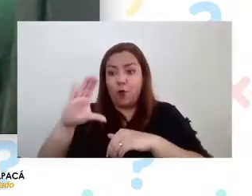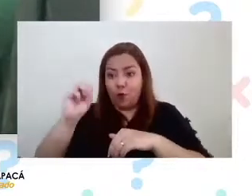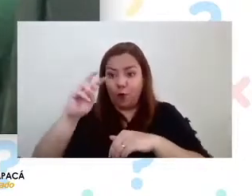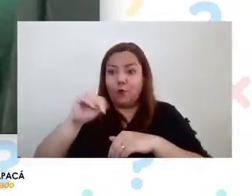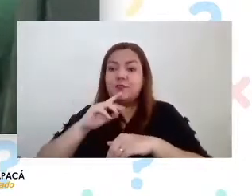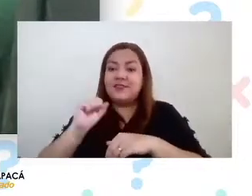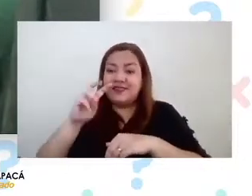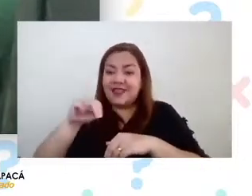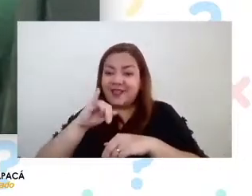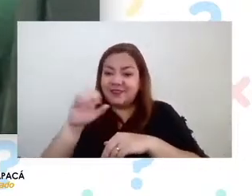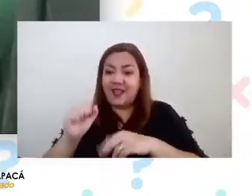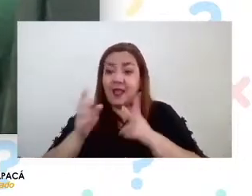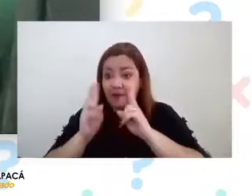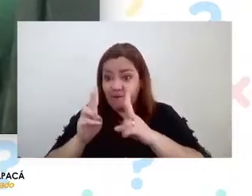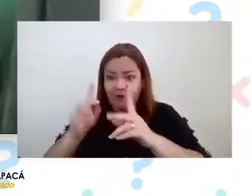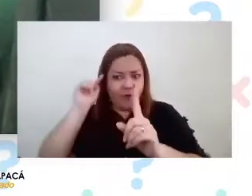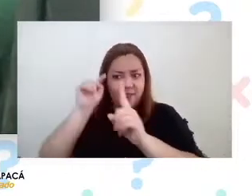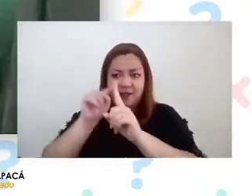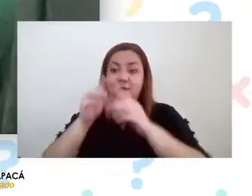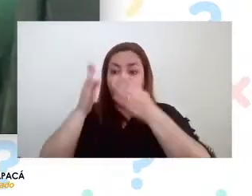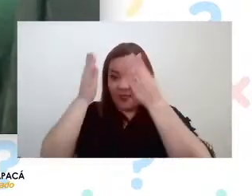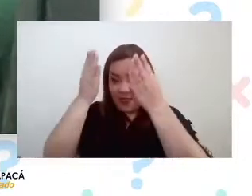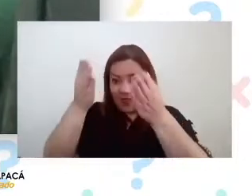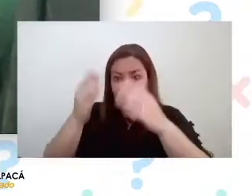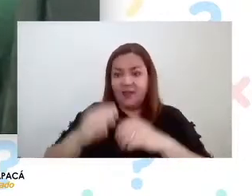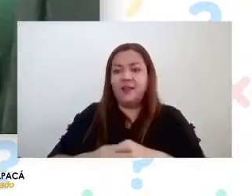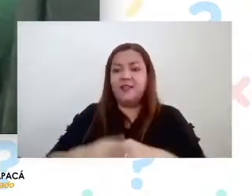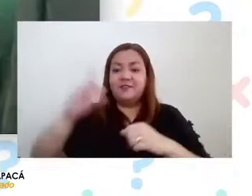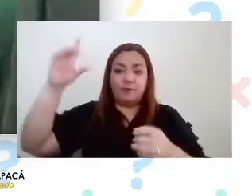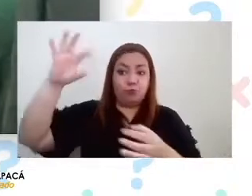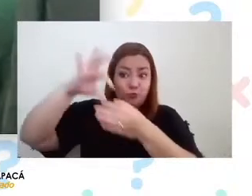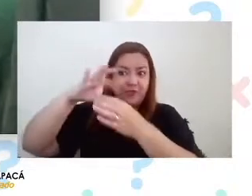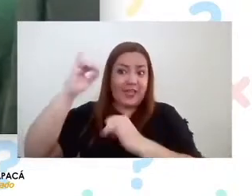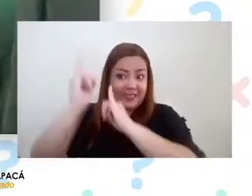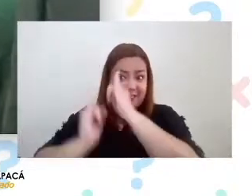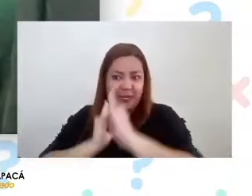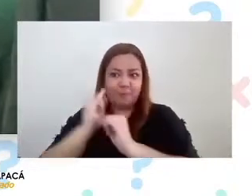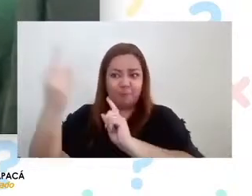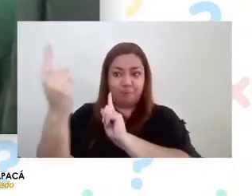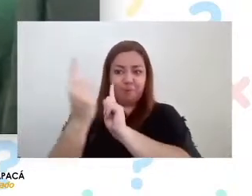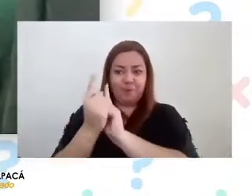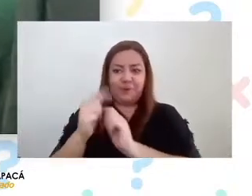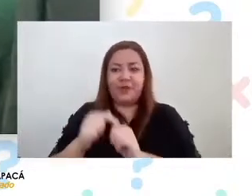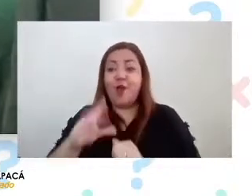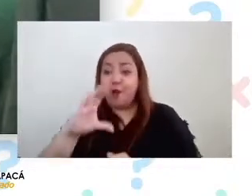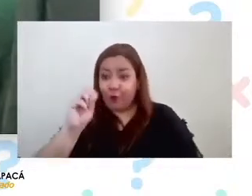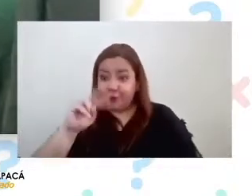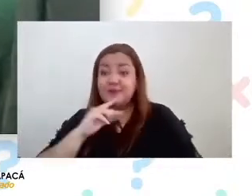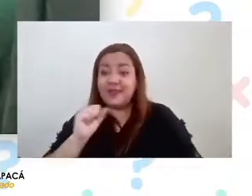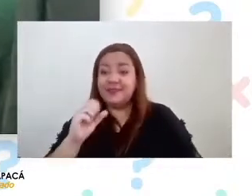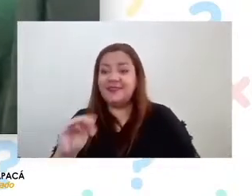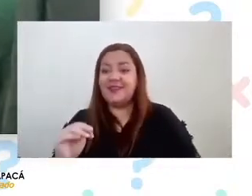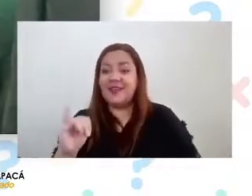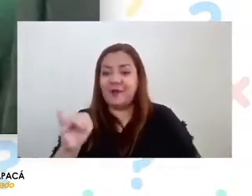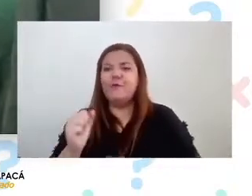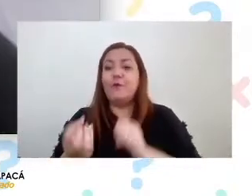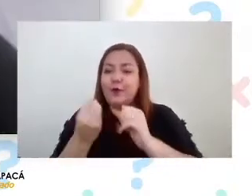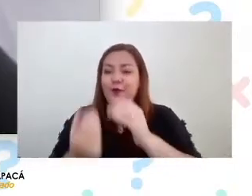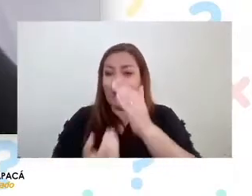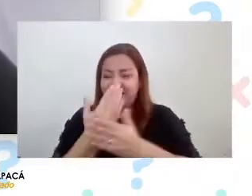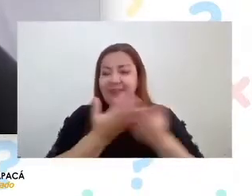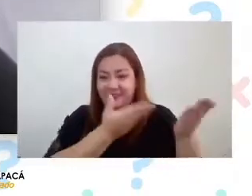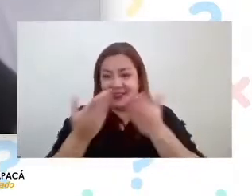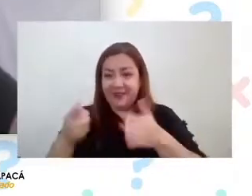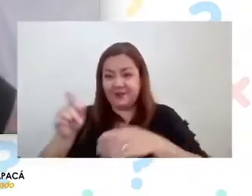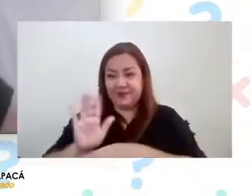y en directo desde allá, a través de la conexión a internet. Constanza, buenos días, te dejamos con tu presentación. Hola a